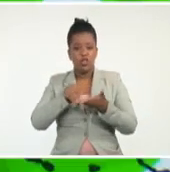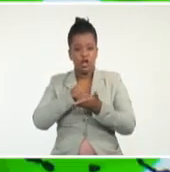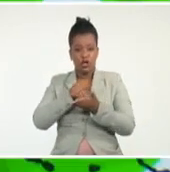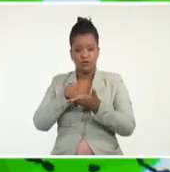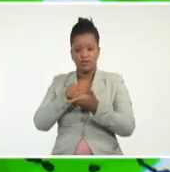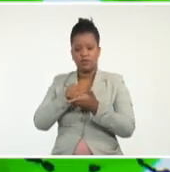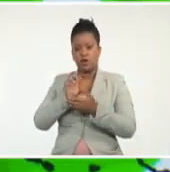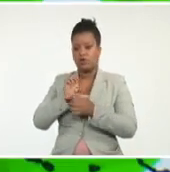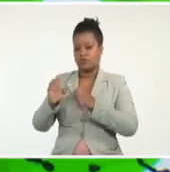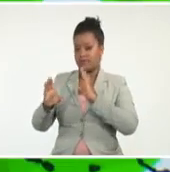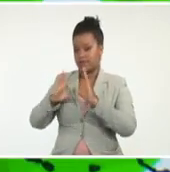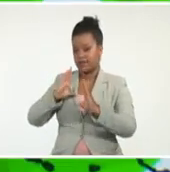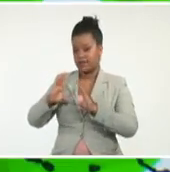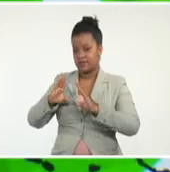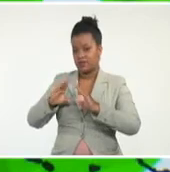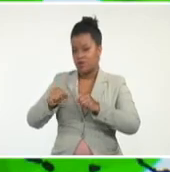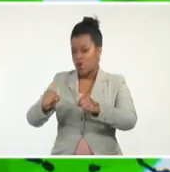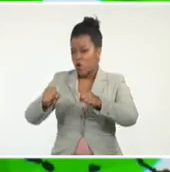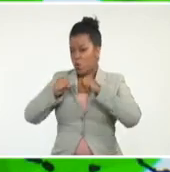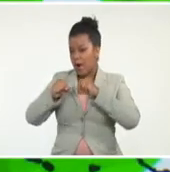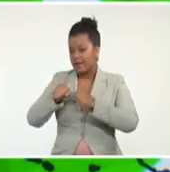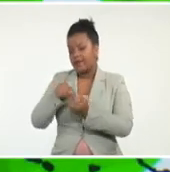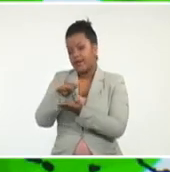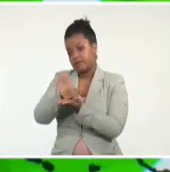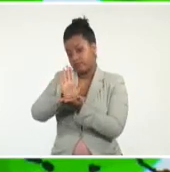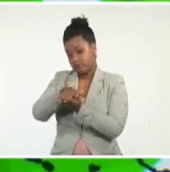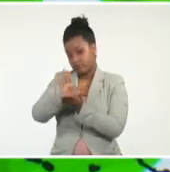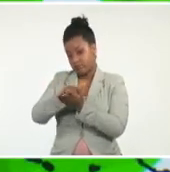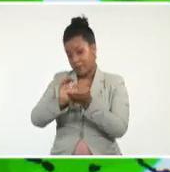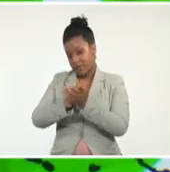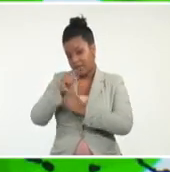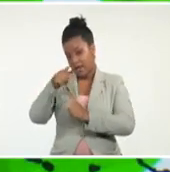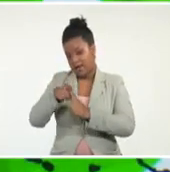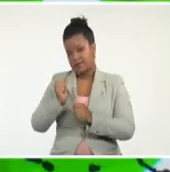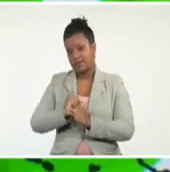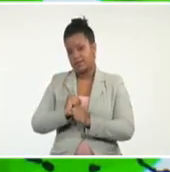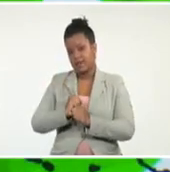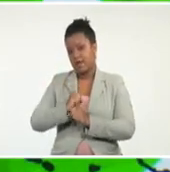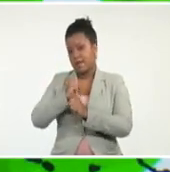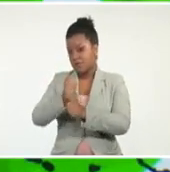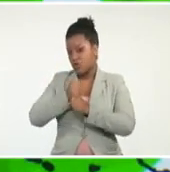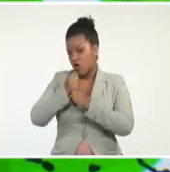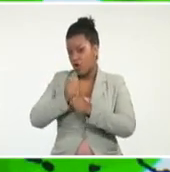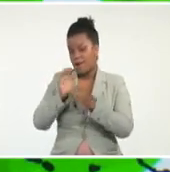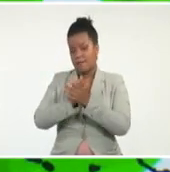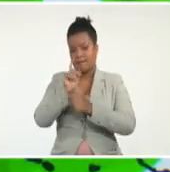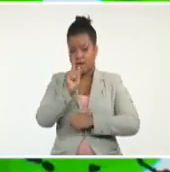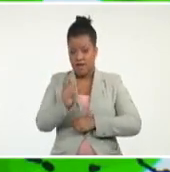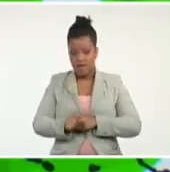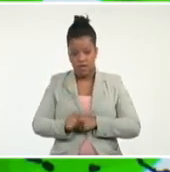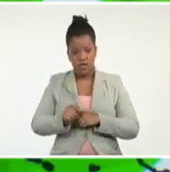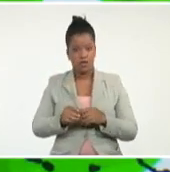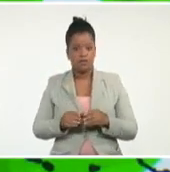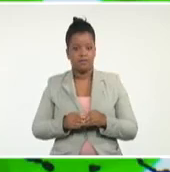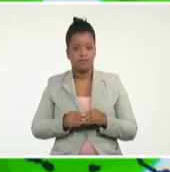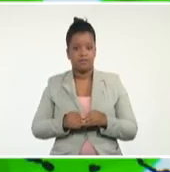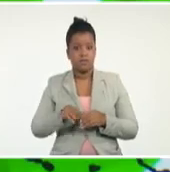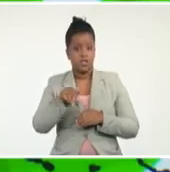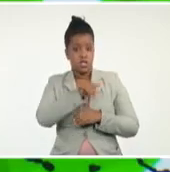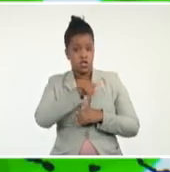la más fuerte, en Zapata, Girón, en Mayabeque, incluso aquí,